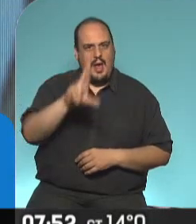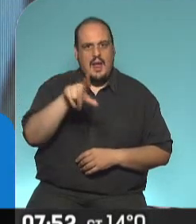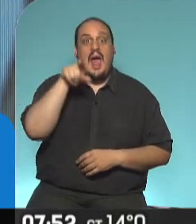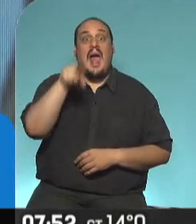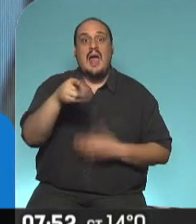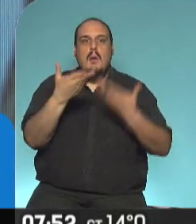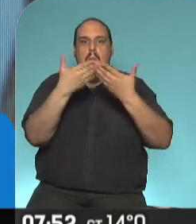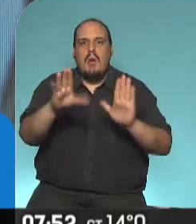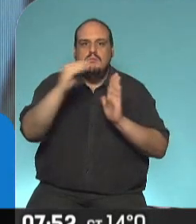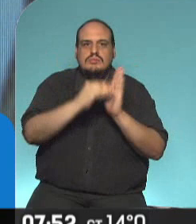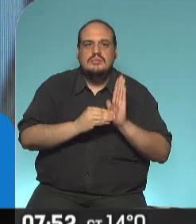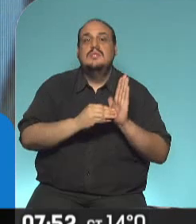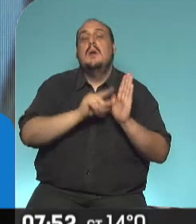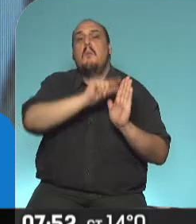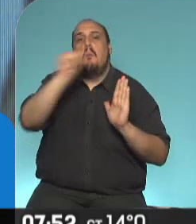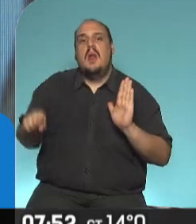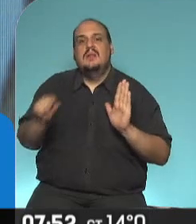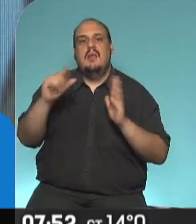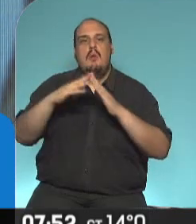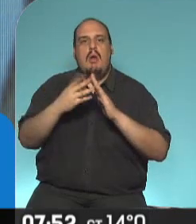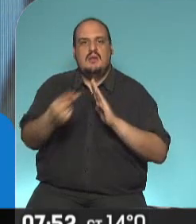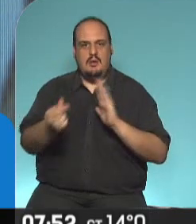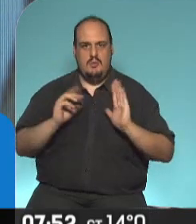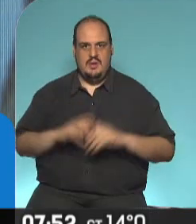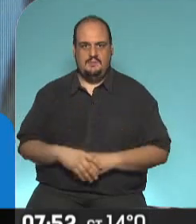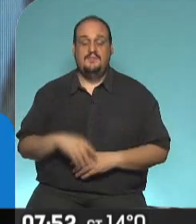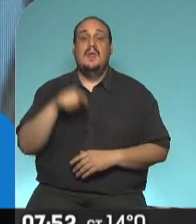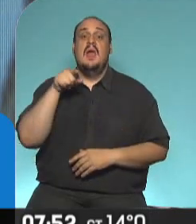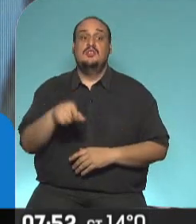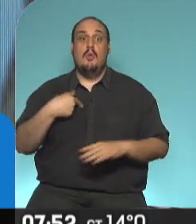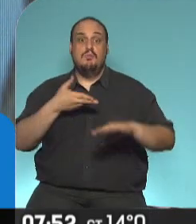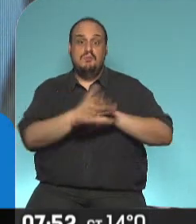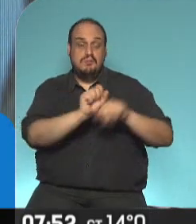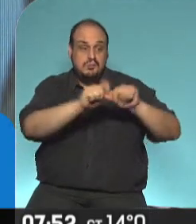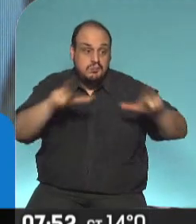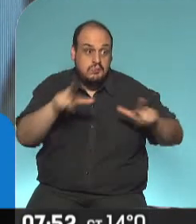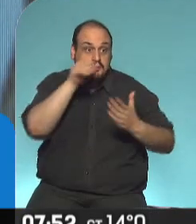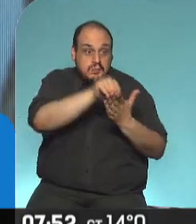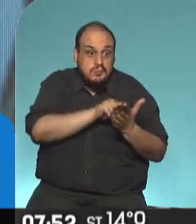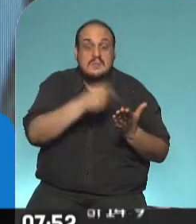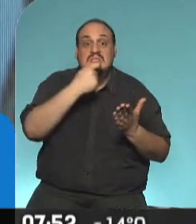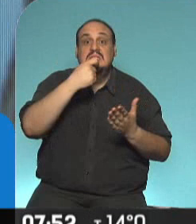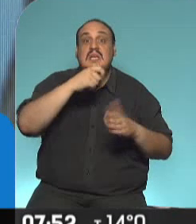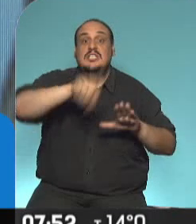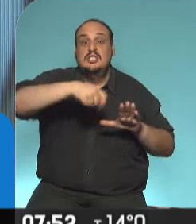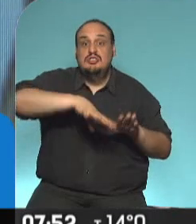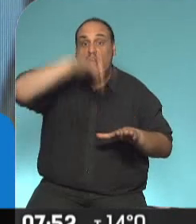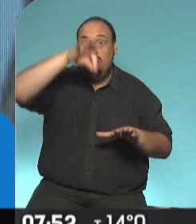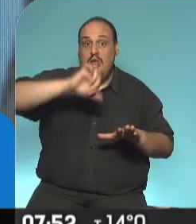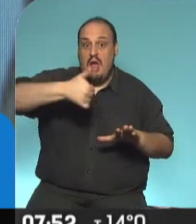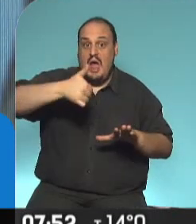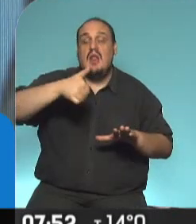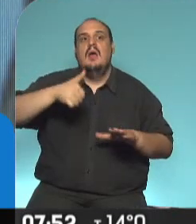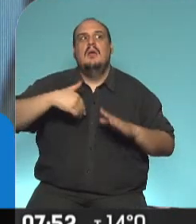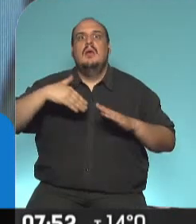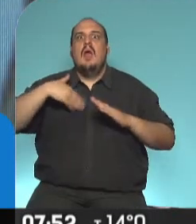inscripciones del crédito hipotecario. ¿Qué quiere decir esto? Uno entra, se inscribe y si luego sale sorteado, el sueño de la casa propia